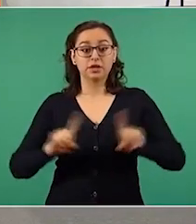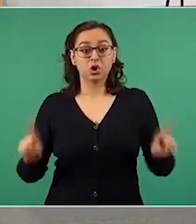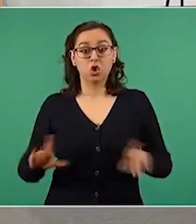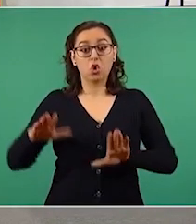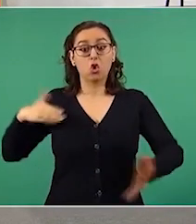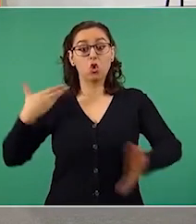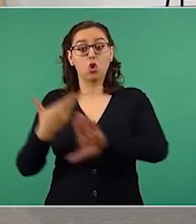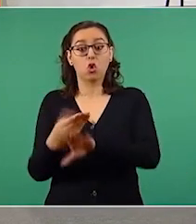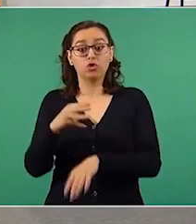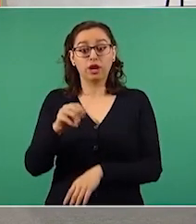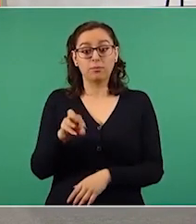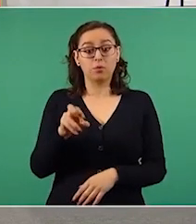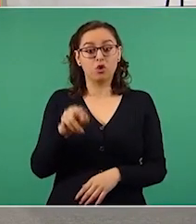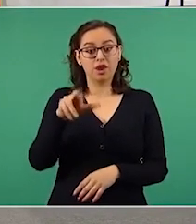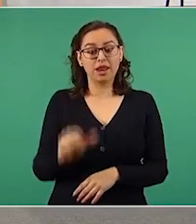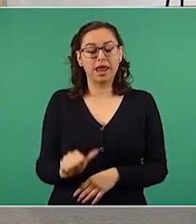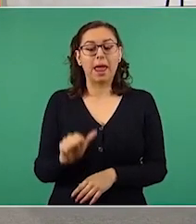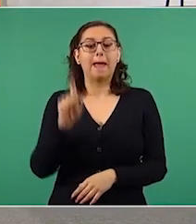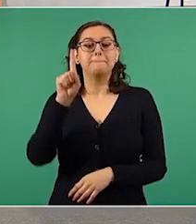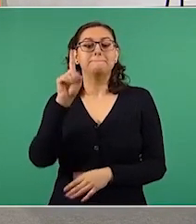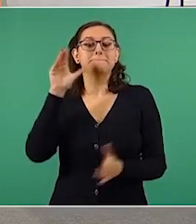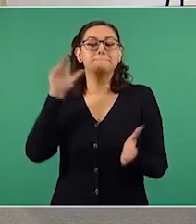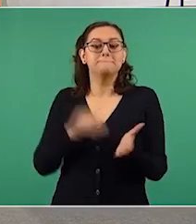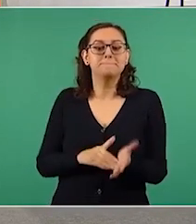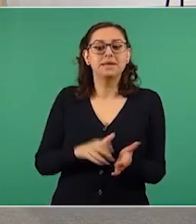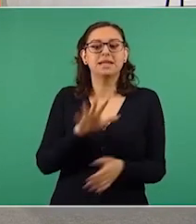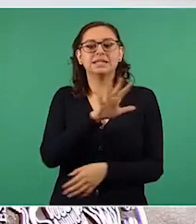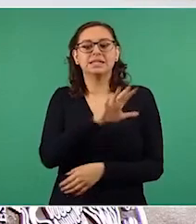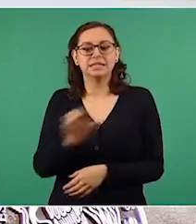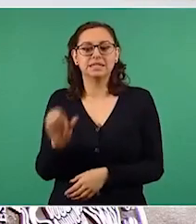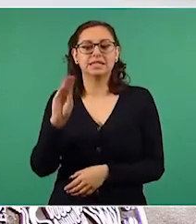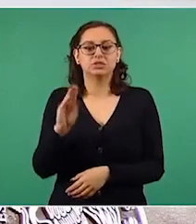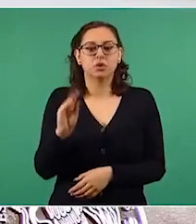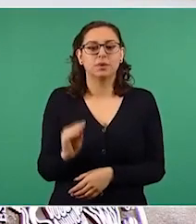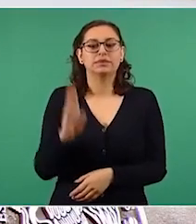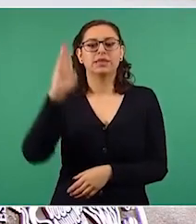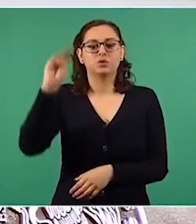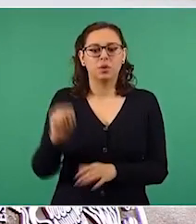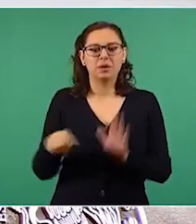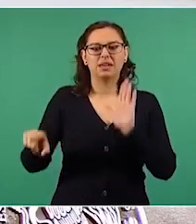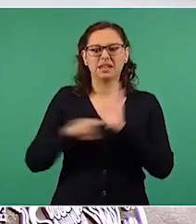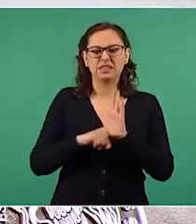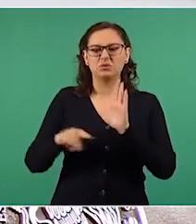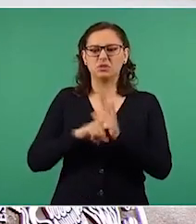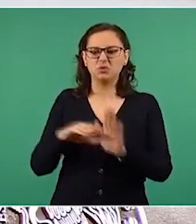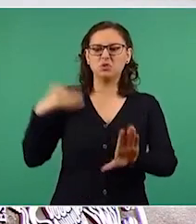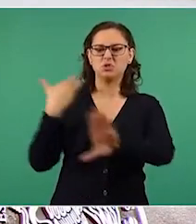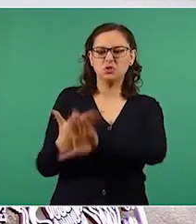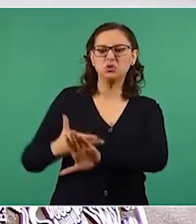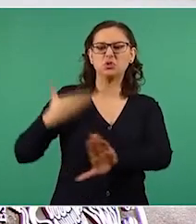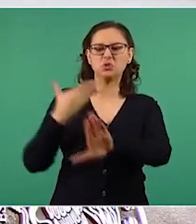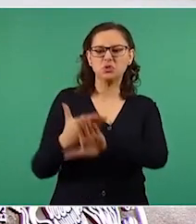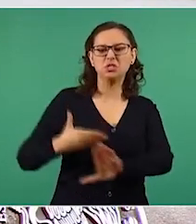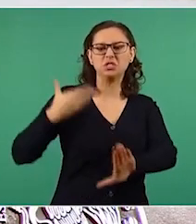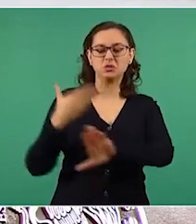tuvo 1.599 menciones negativas, sólo frente a